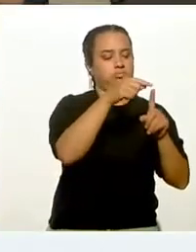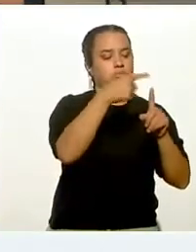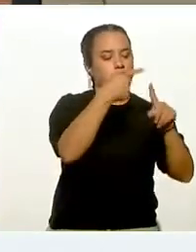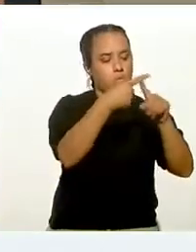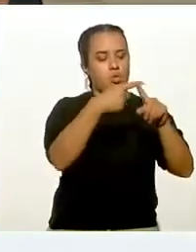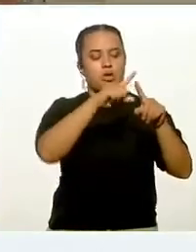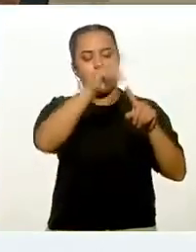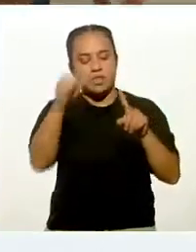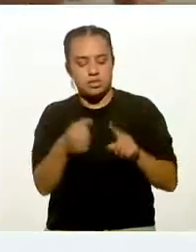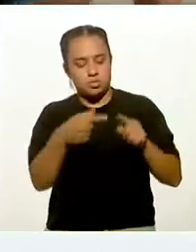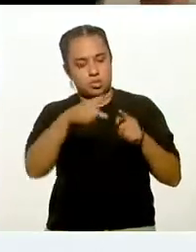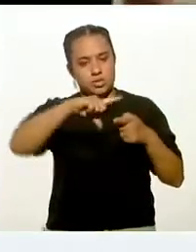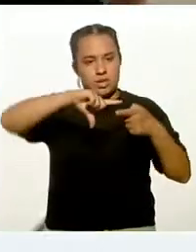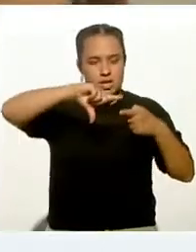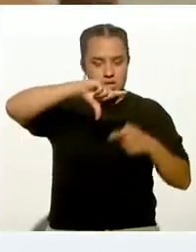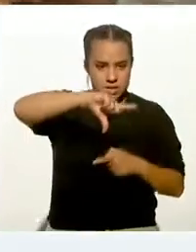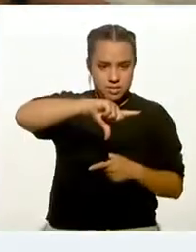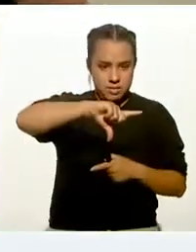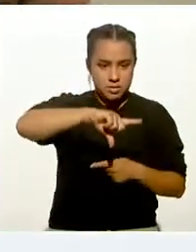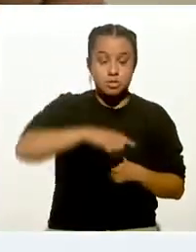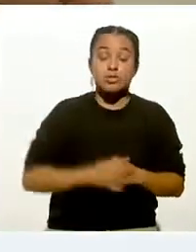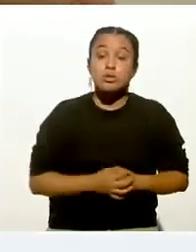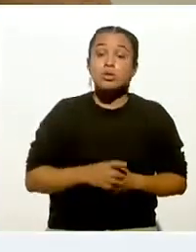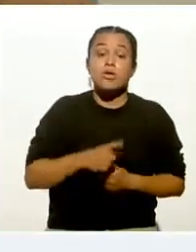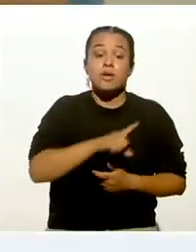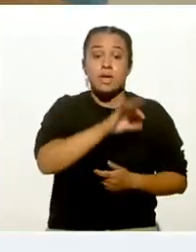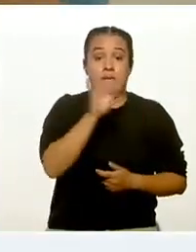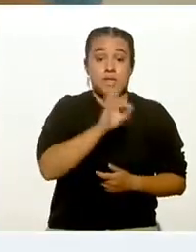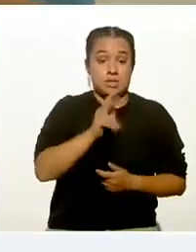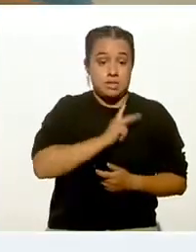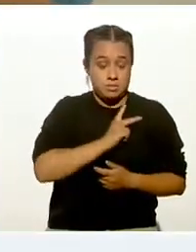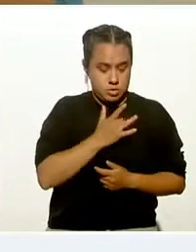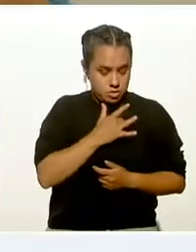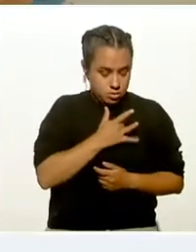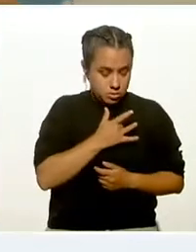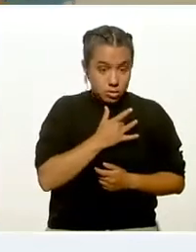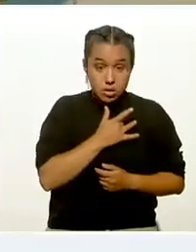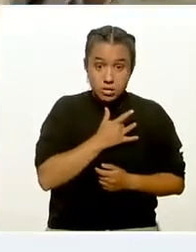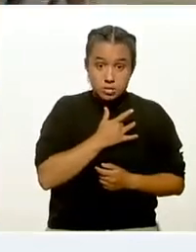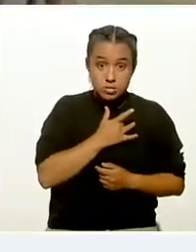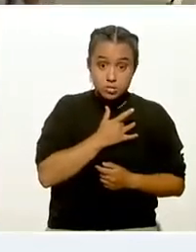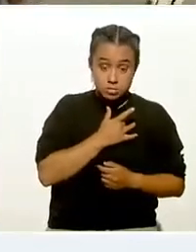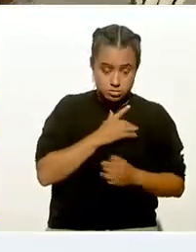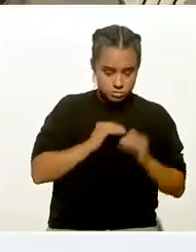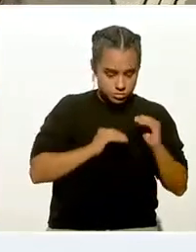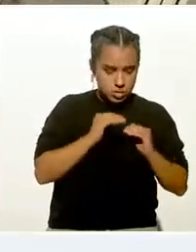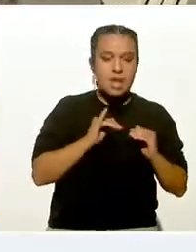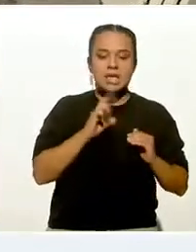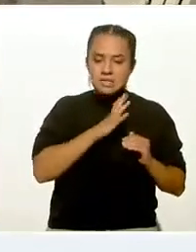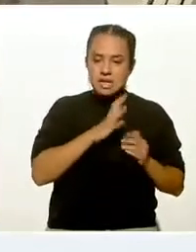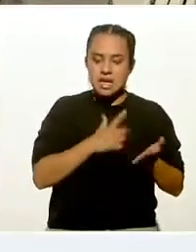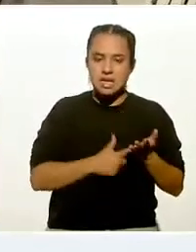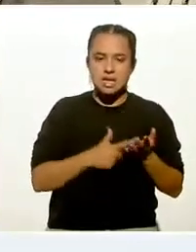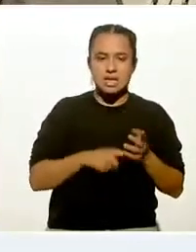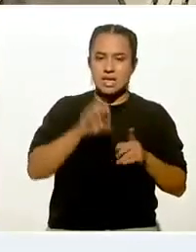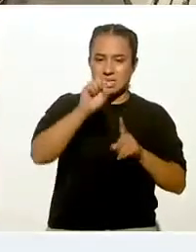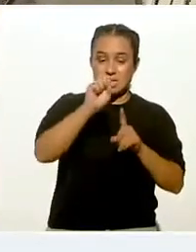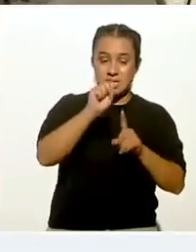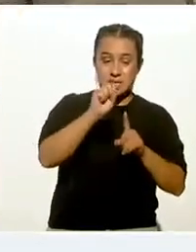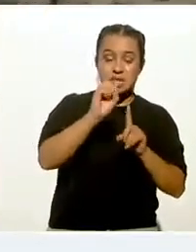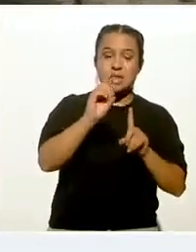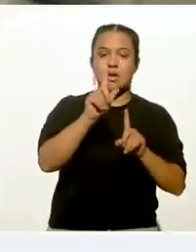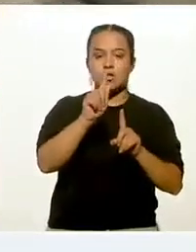60 al 70%. Si mi ritmo cardíaco se encuentra en ese rango, estoy quemando grasa. ¿60% o 70